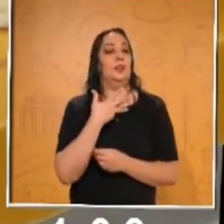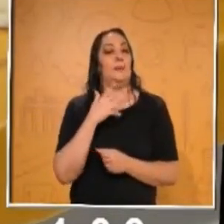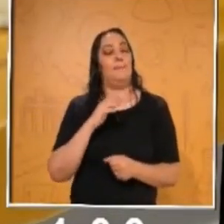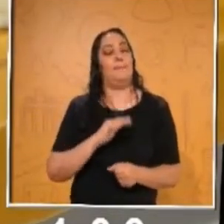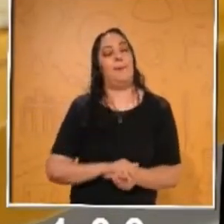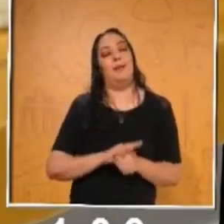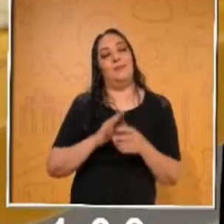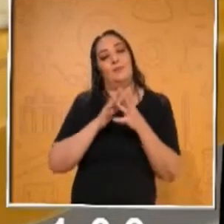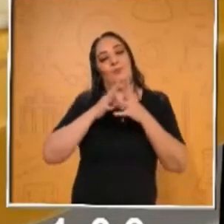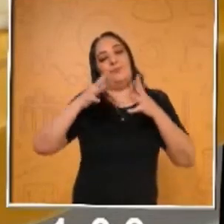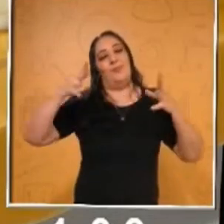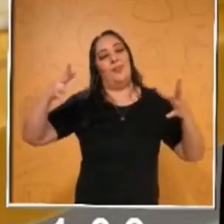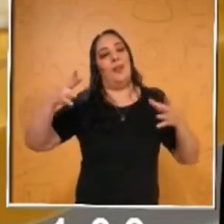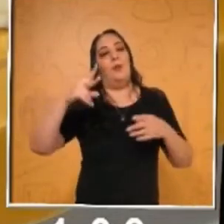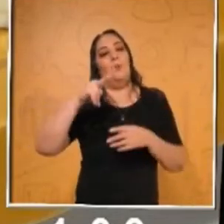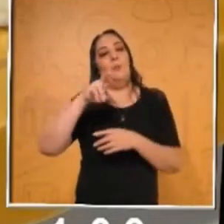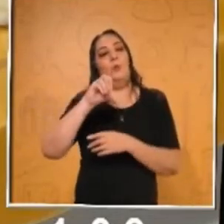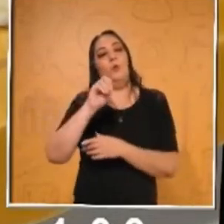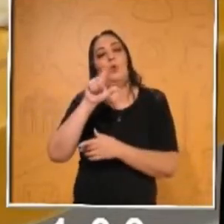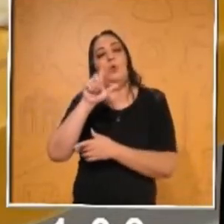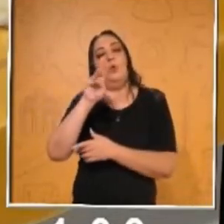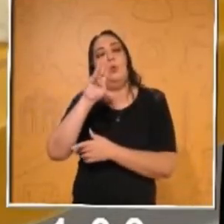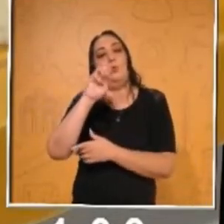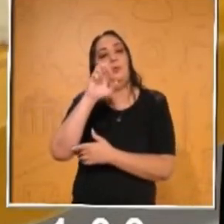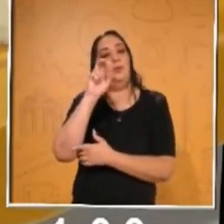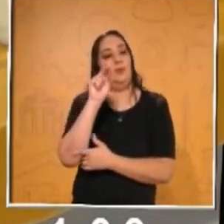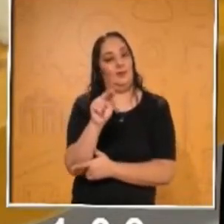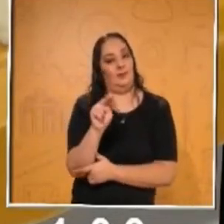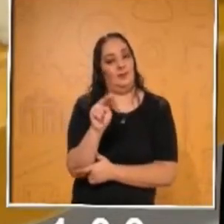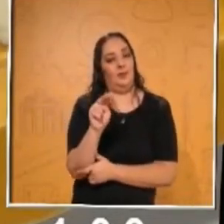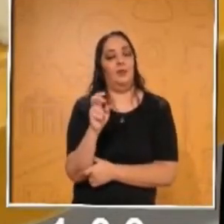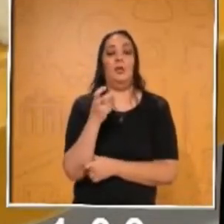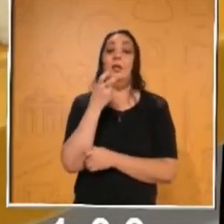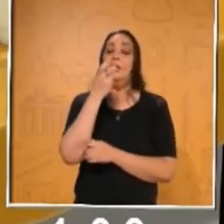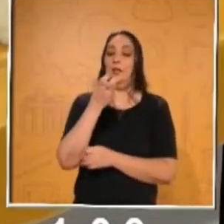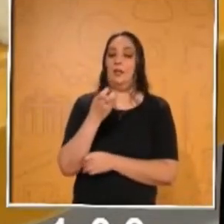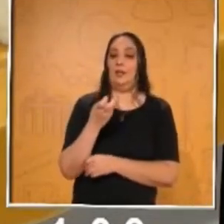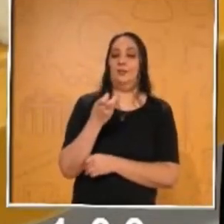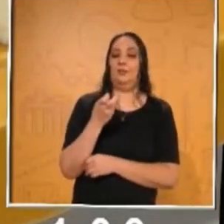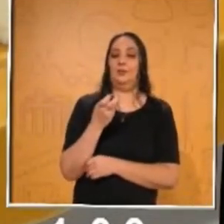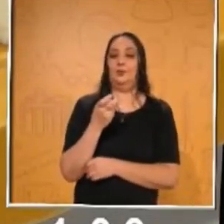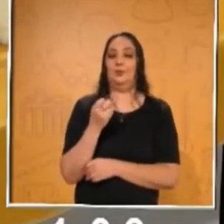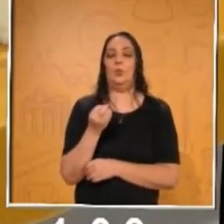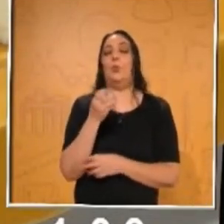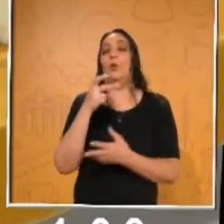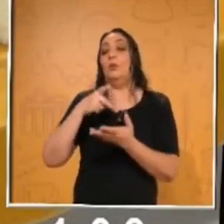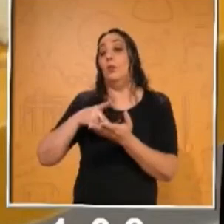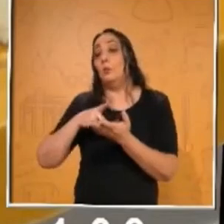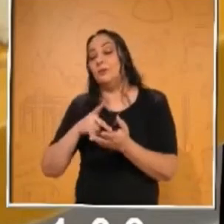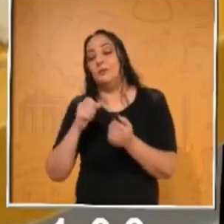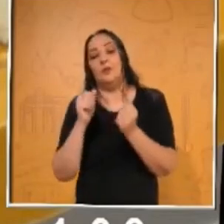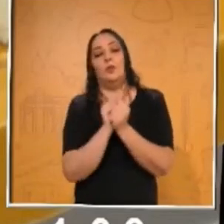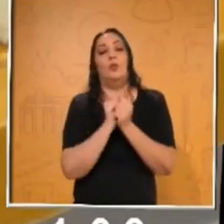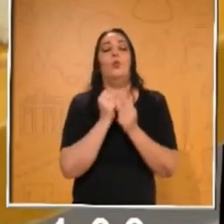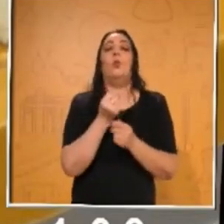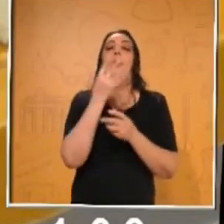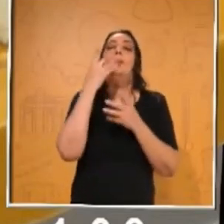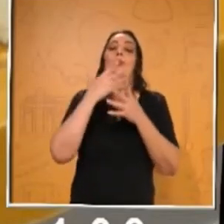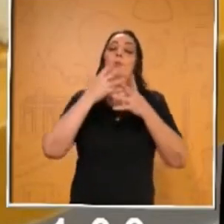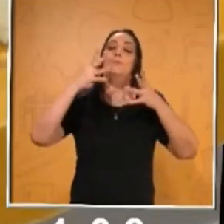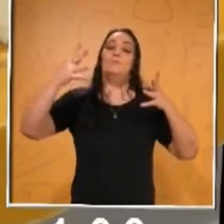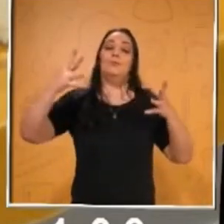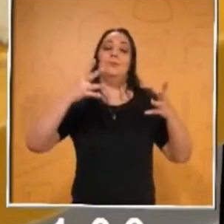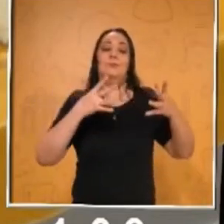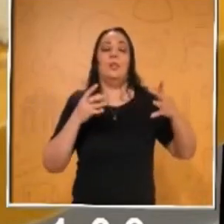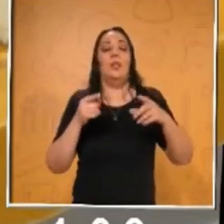espacio, o sea, más volumen. Esa la relación que tiene la masa y el volumen. Son cosas completamente